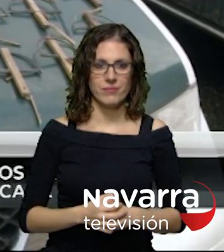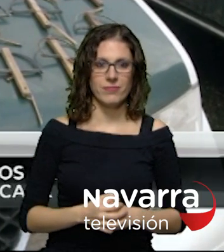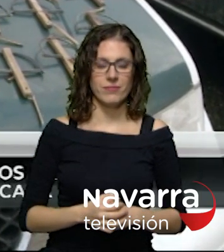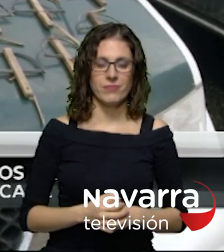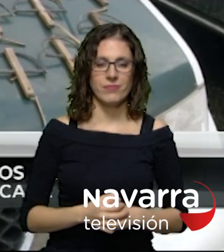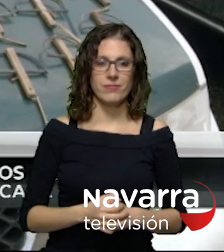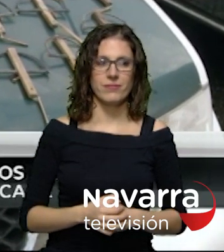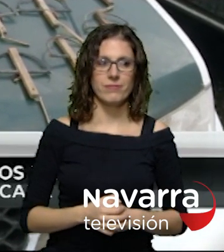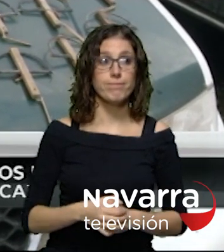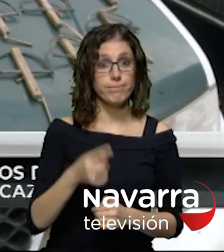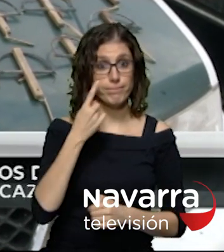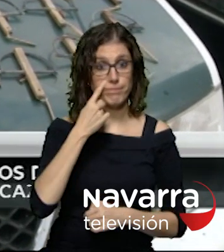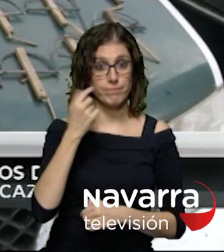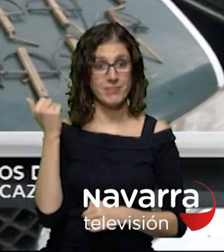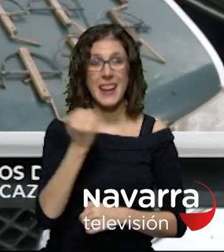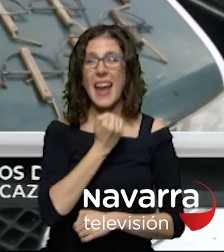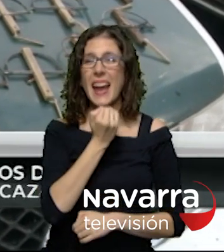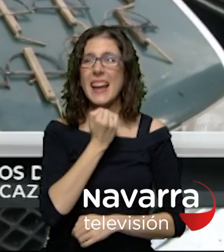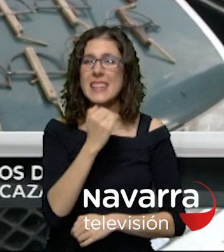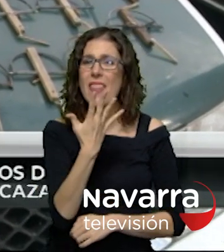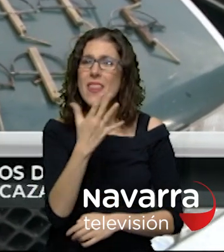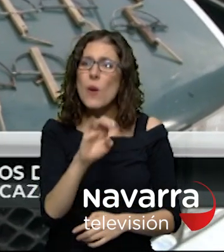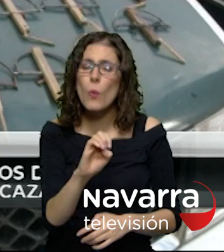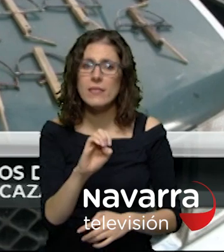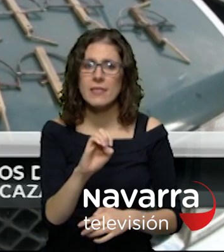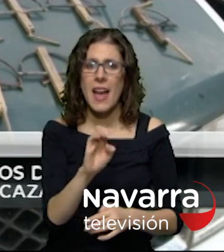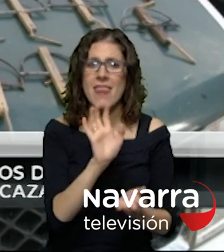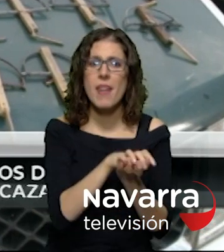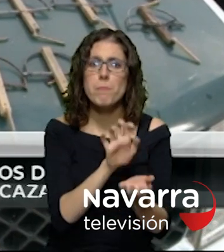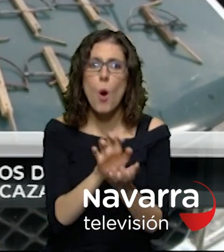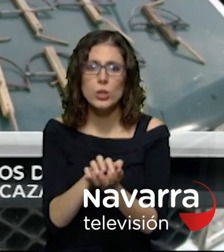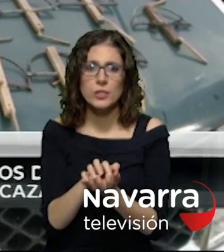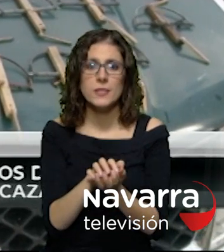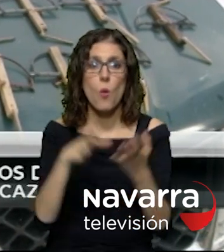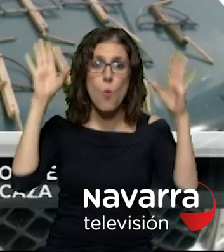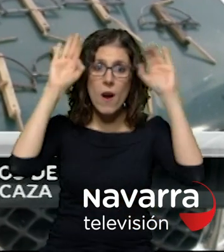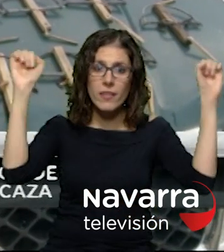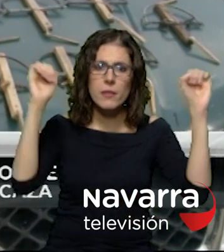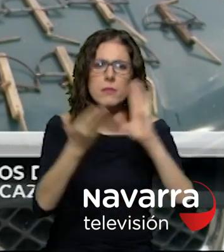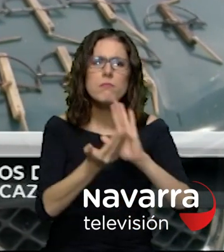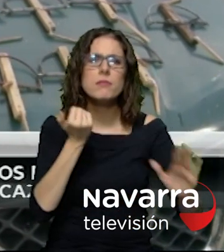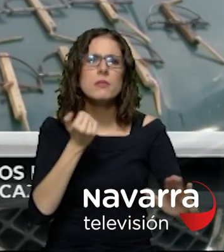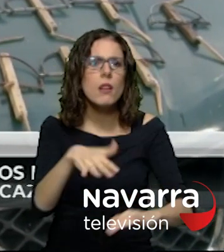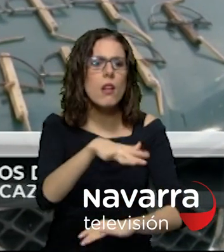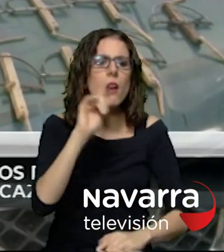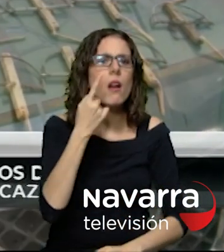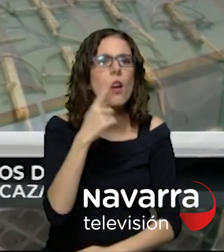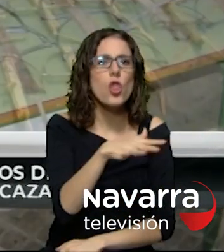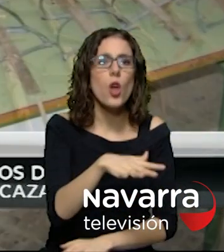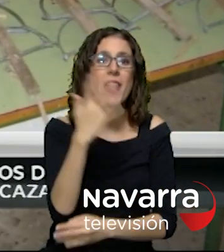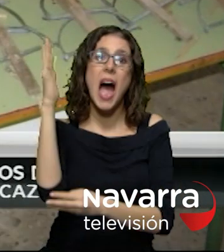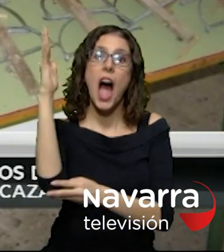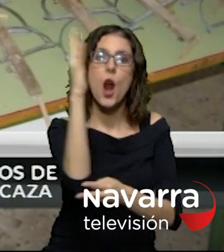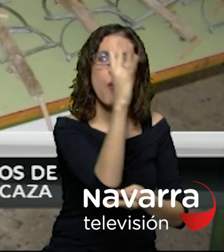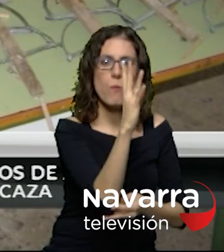fíjense en esto son casi medio centenar de cepos que la guardia civil ha retirado de troncos de árbol se investiga quién los puso ahí